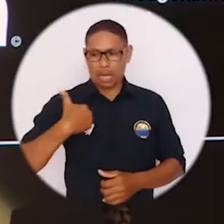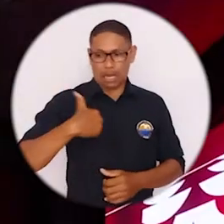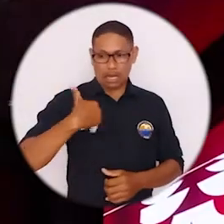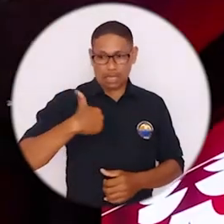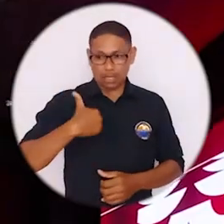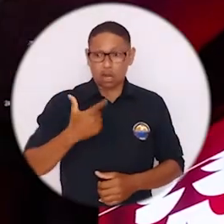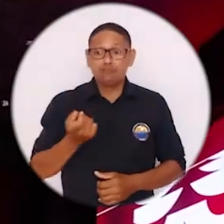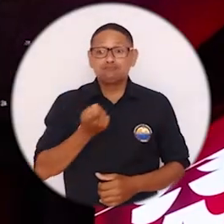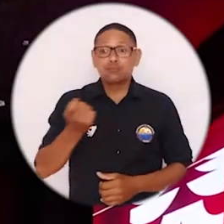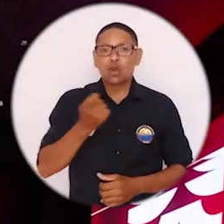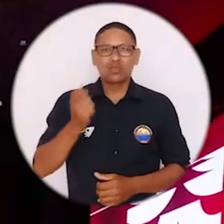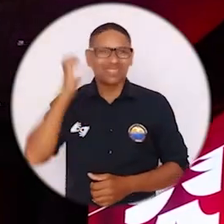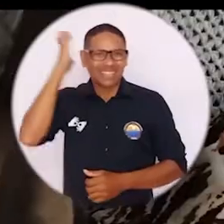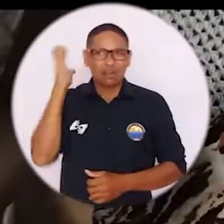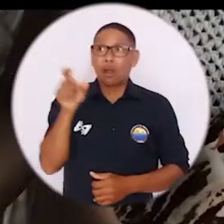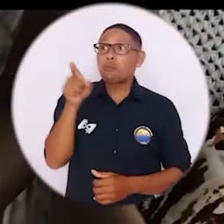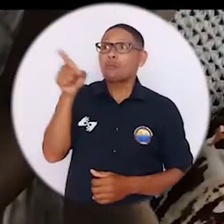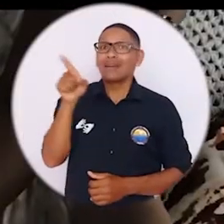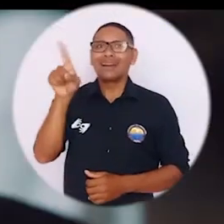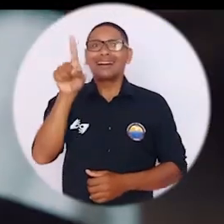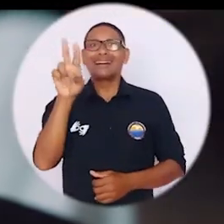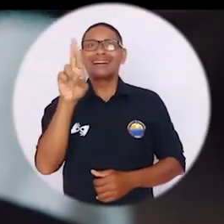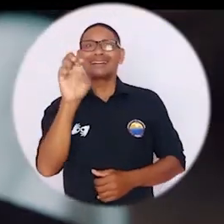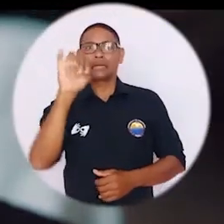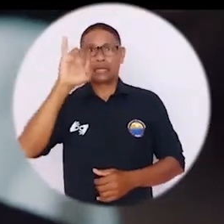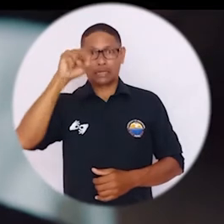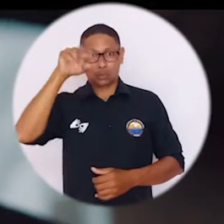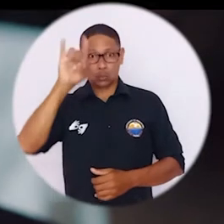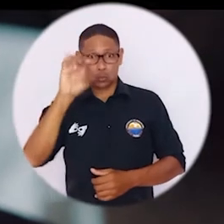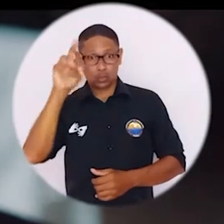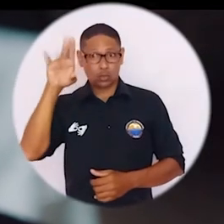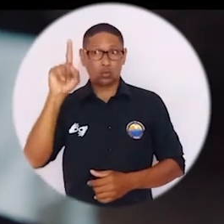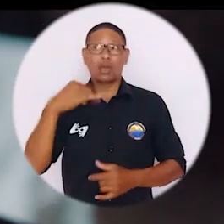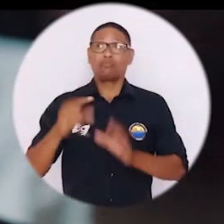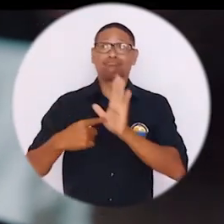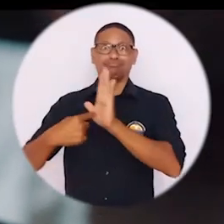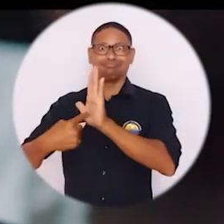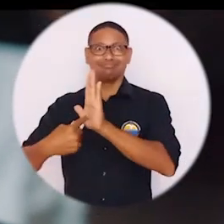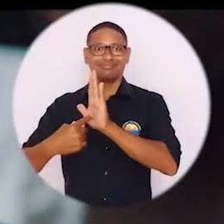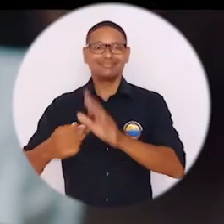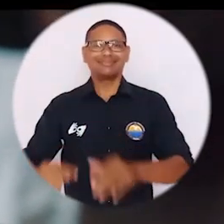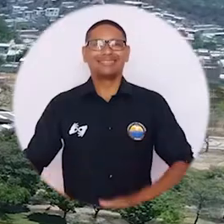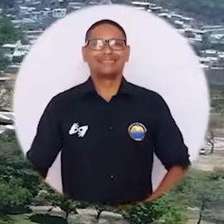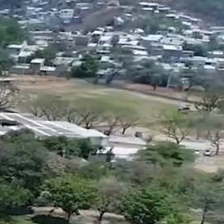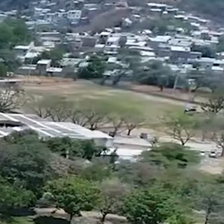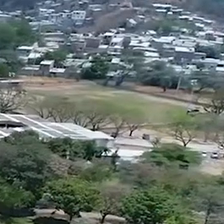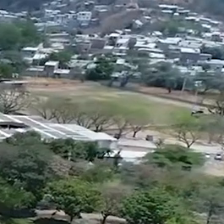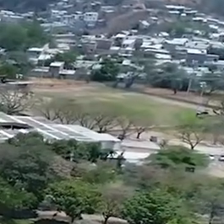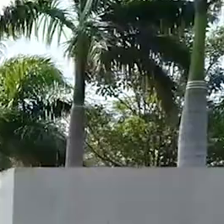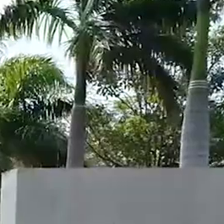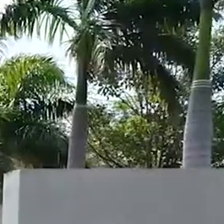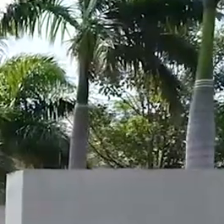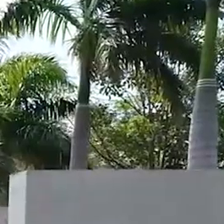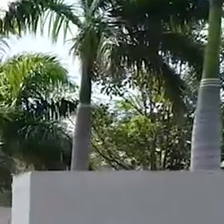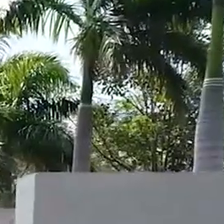y pronto lo expondrán en Reino Unido, demostrando la calidad de los profesionales que se forman en Unimagdalena.